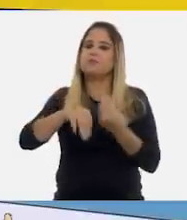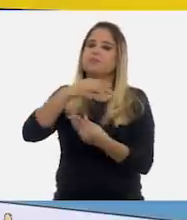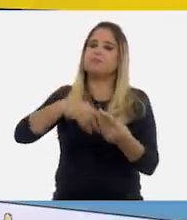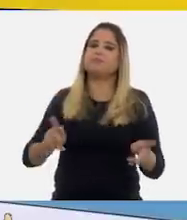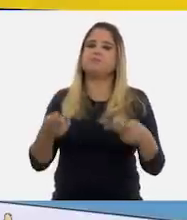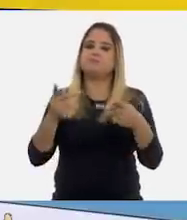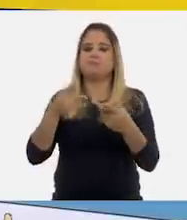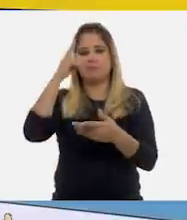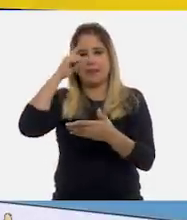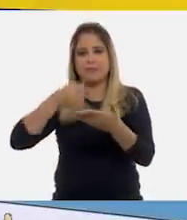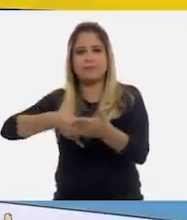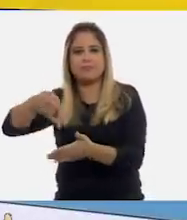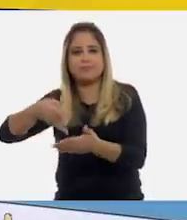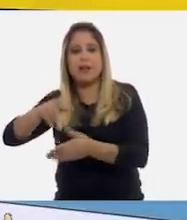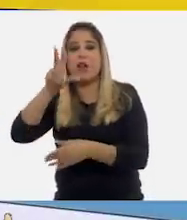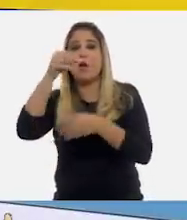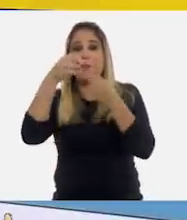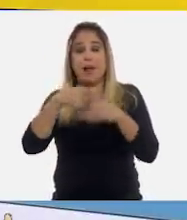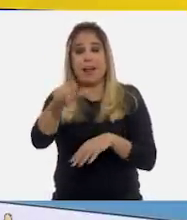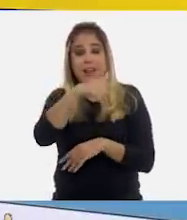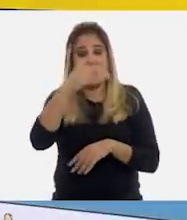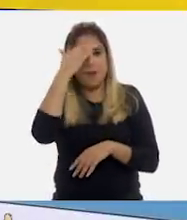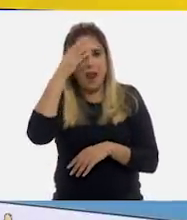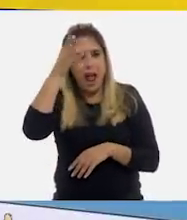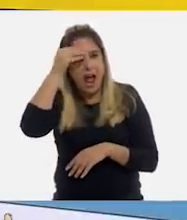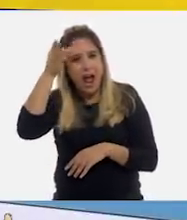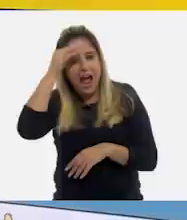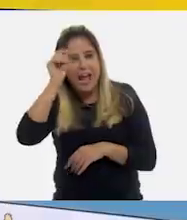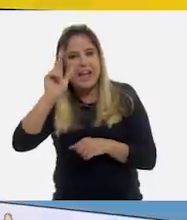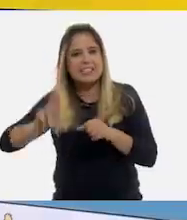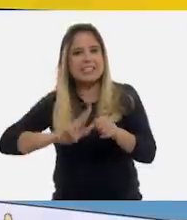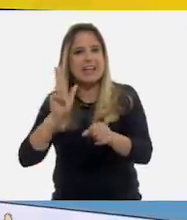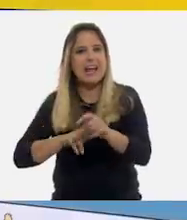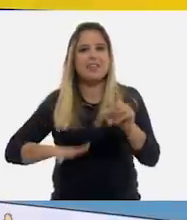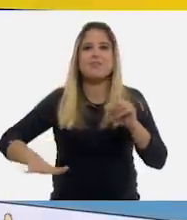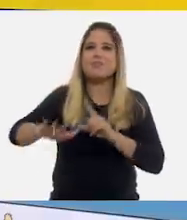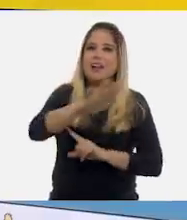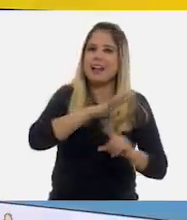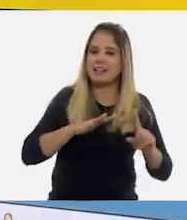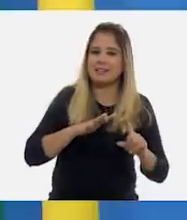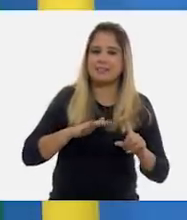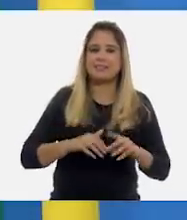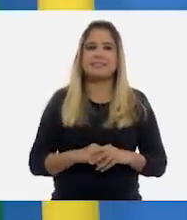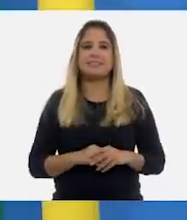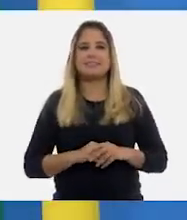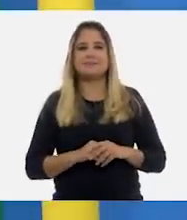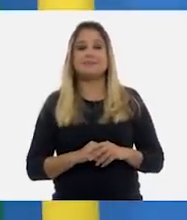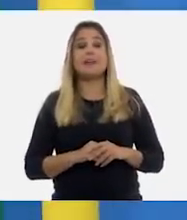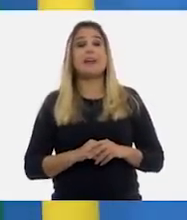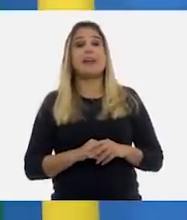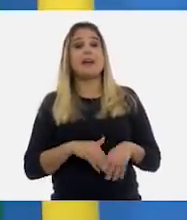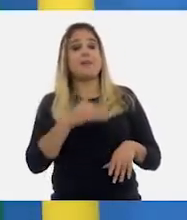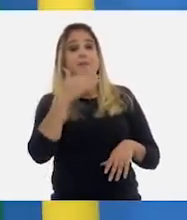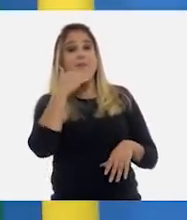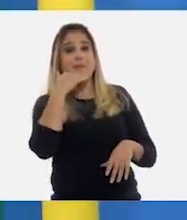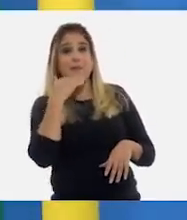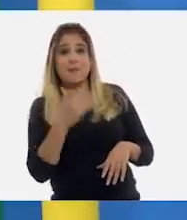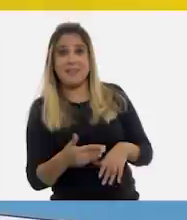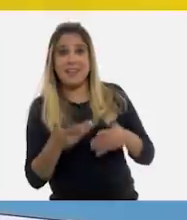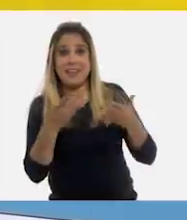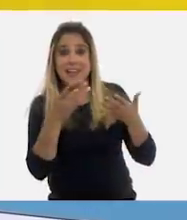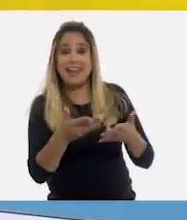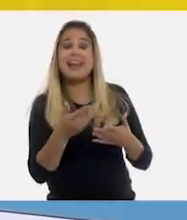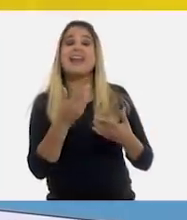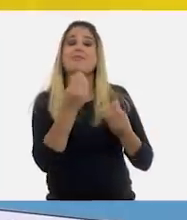agrícola, para no perder sus conocimientos acerca de la naturaleza. Muchísimas gracias, maestra Cristina. Muchas gracias.